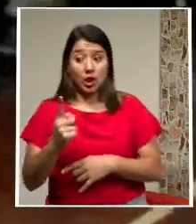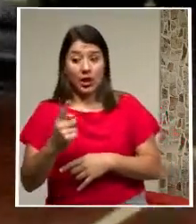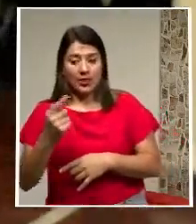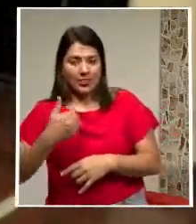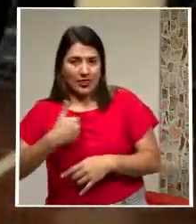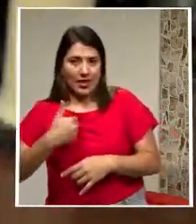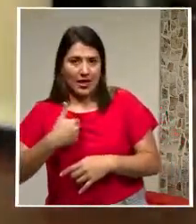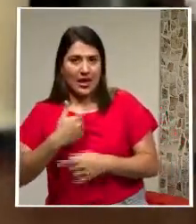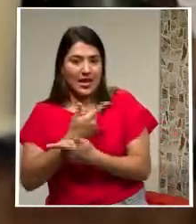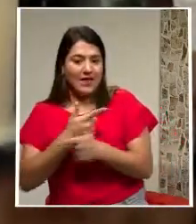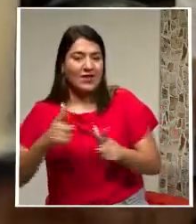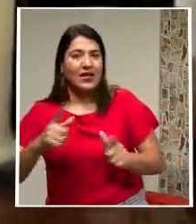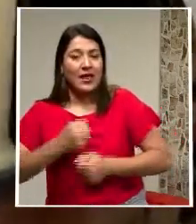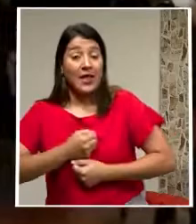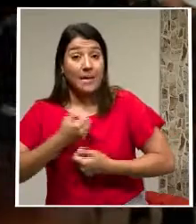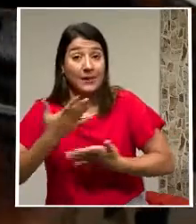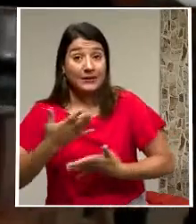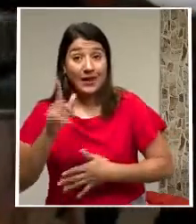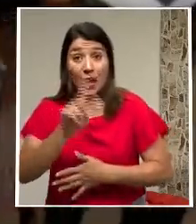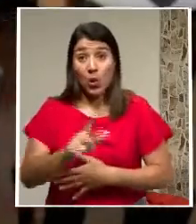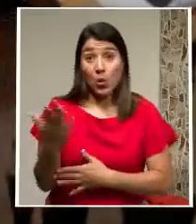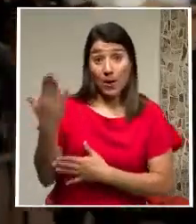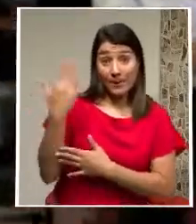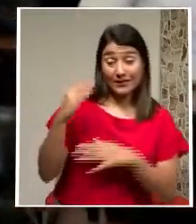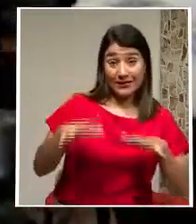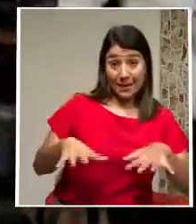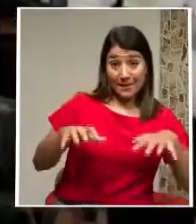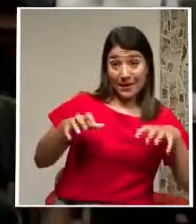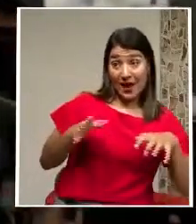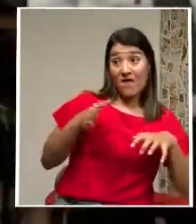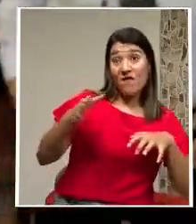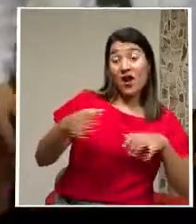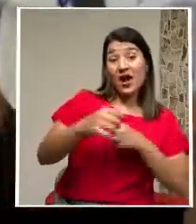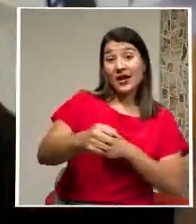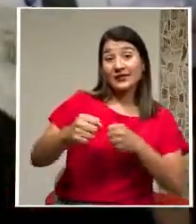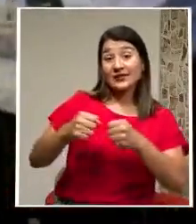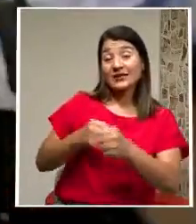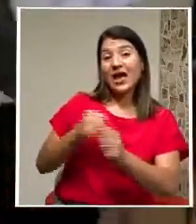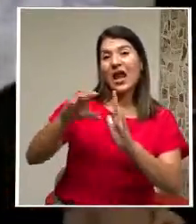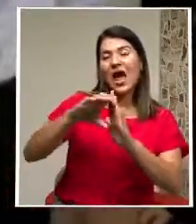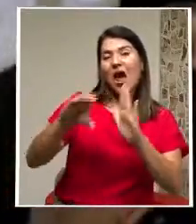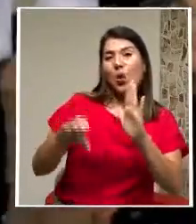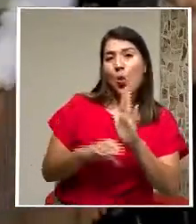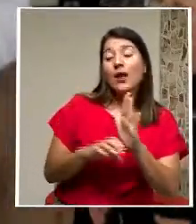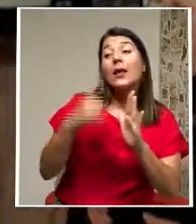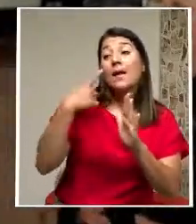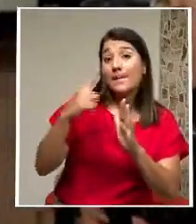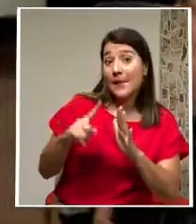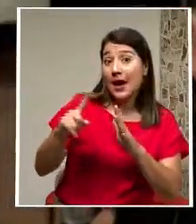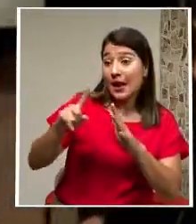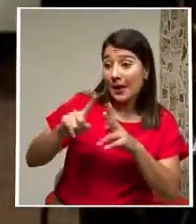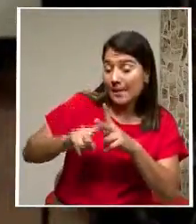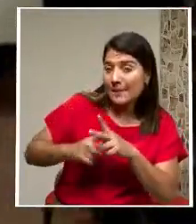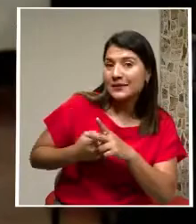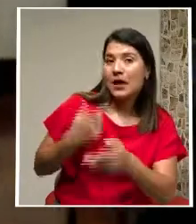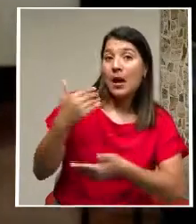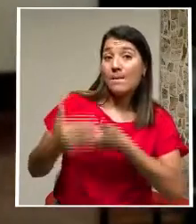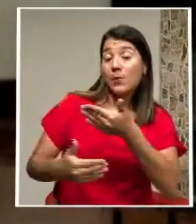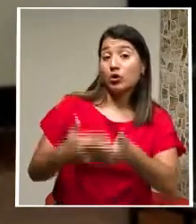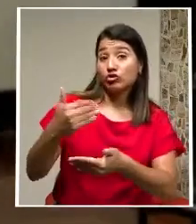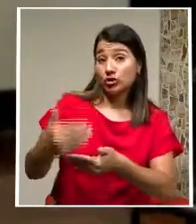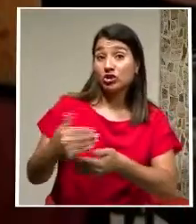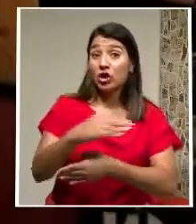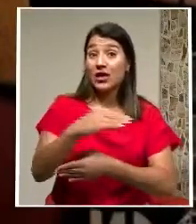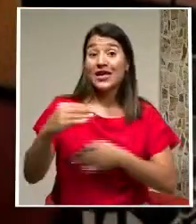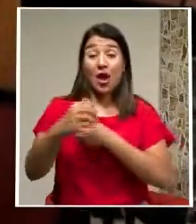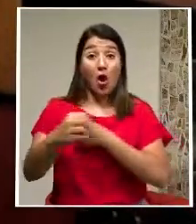sindical el lunes pasado la magistrada acudió a la sala constitucional para constituirse en parte del proceso y mediante un comunicado de la